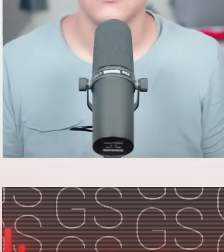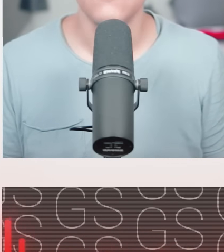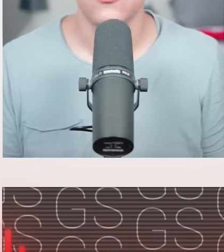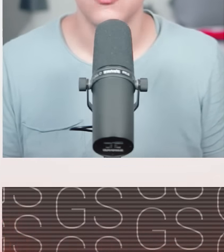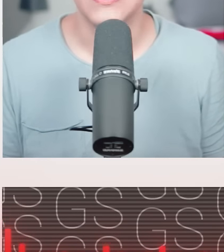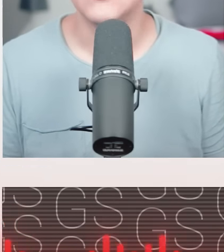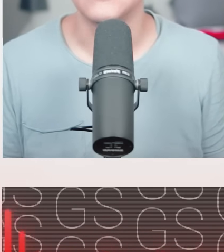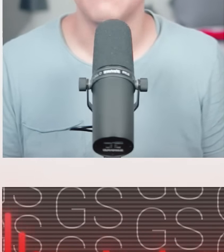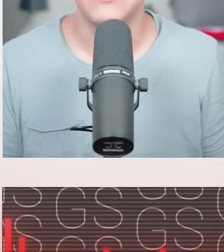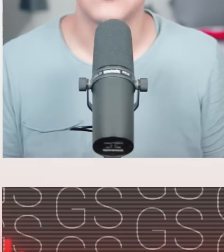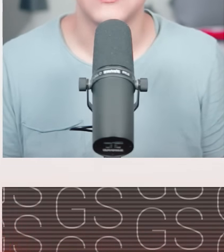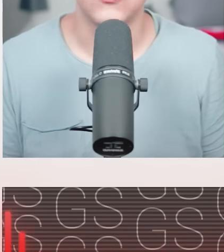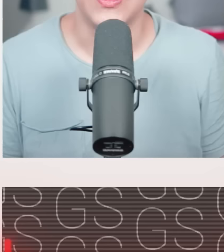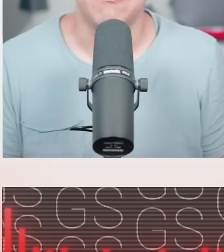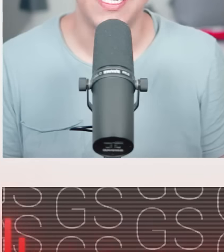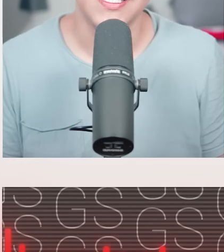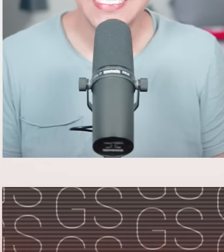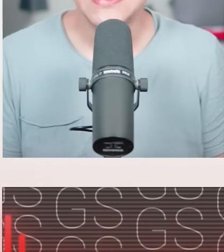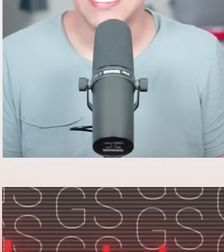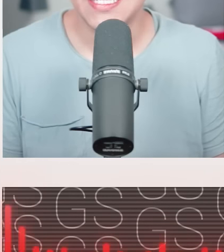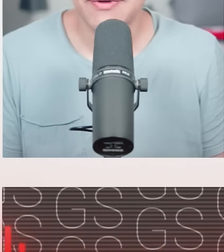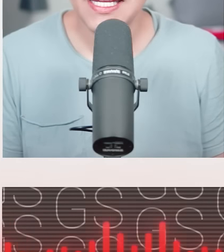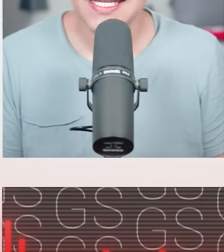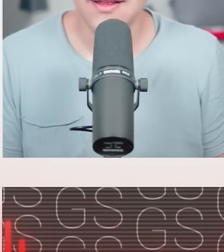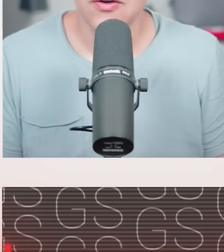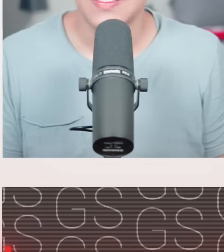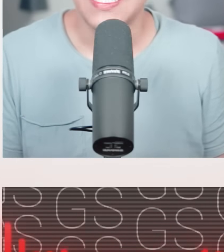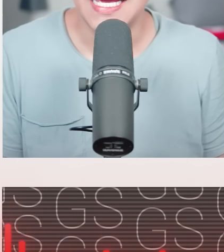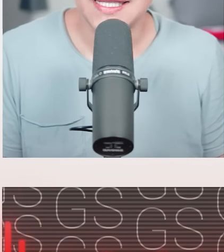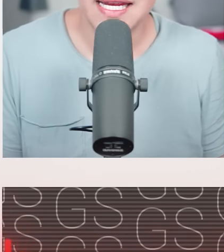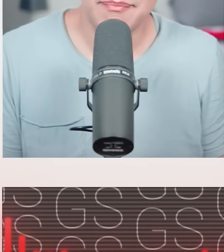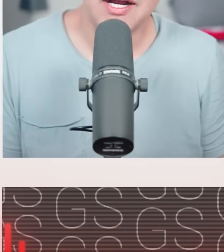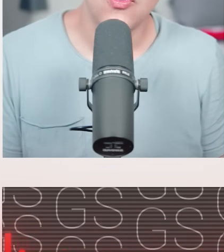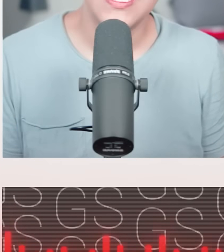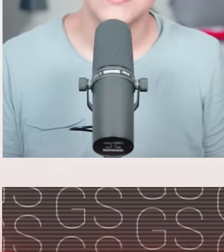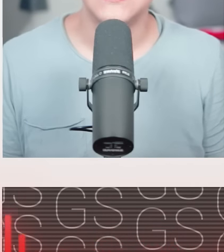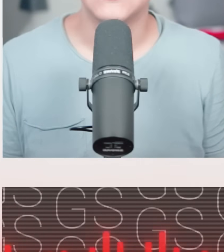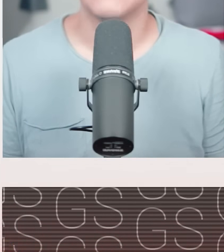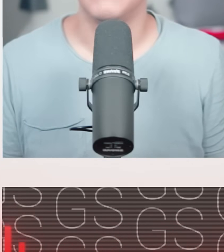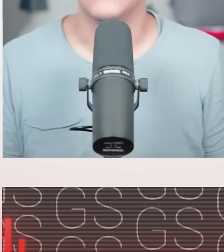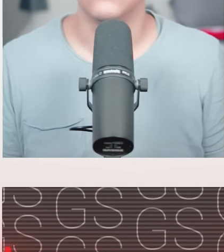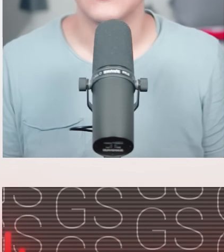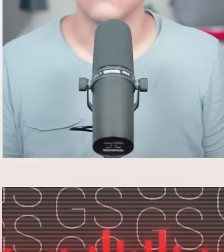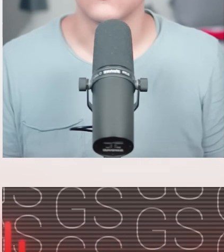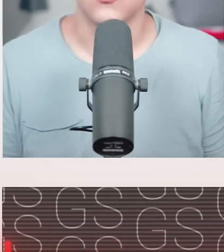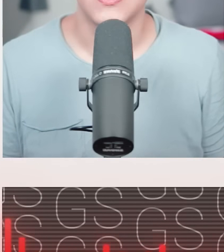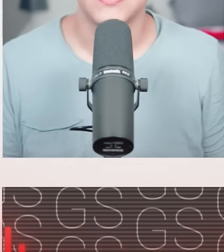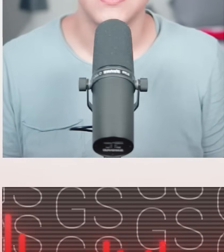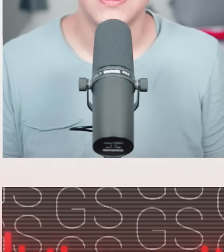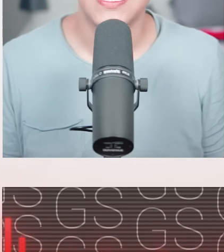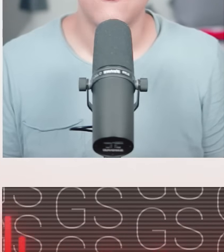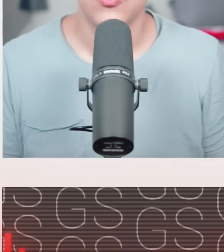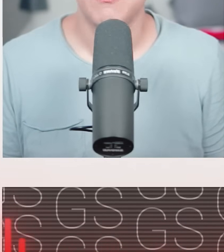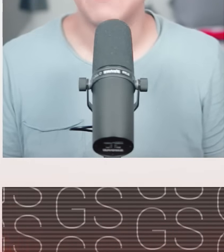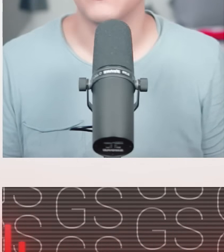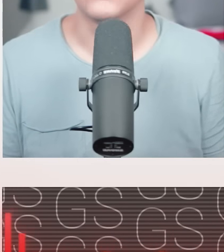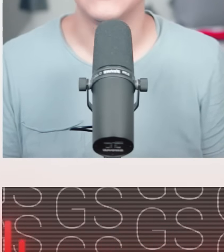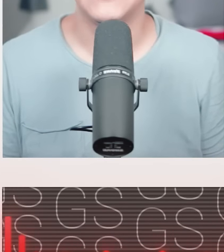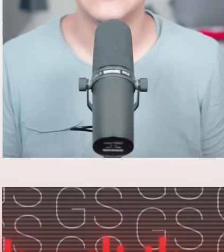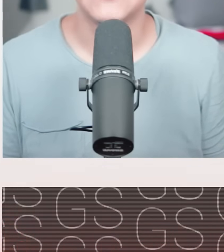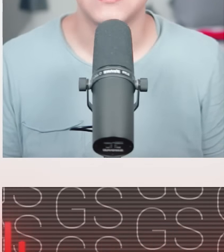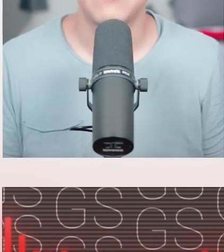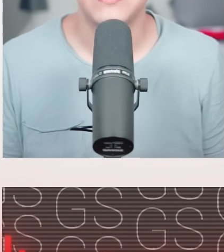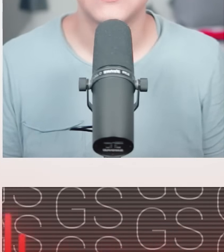el presidente informó que el sistema eléctrico del país se ha estabilizado ya sin apagones y explicó que los cortes de energía fueron para